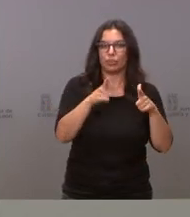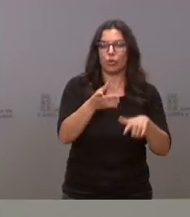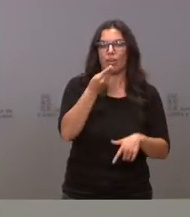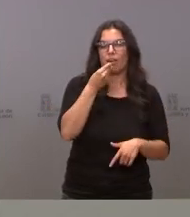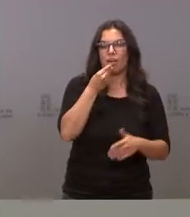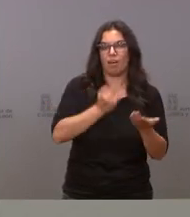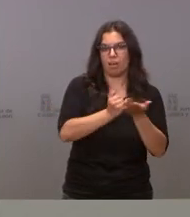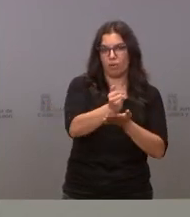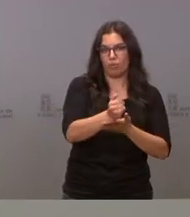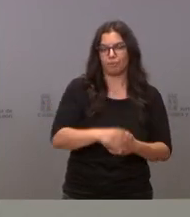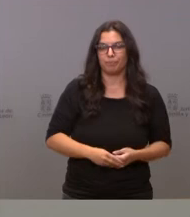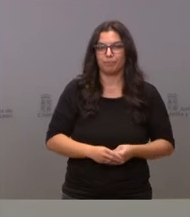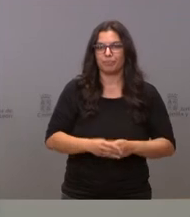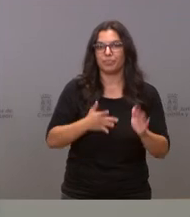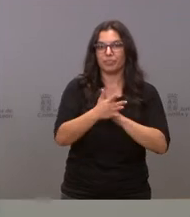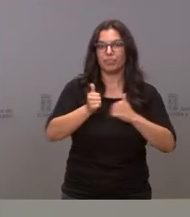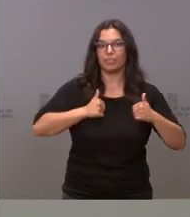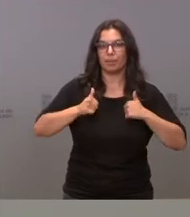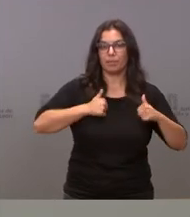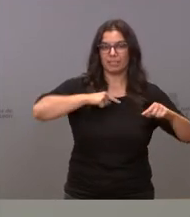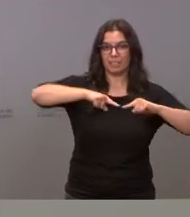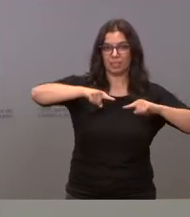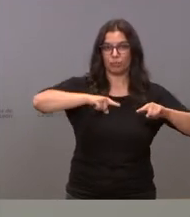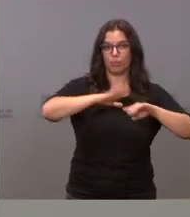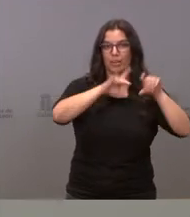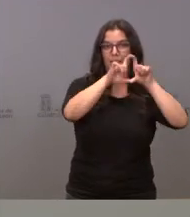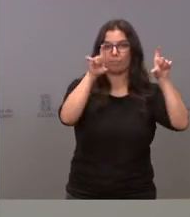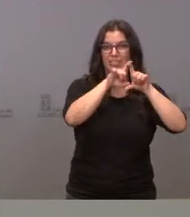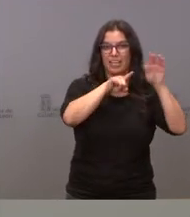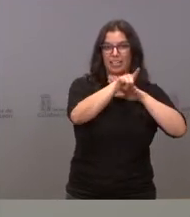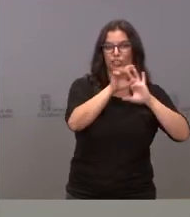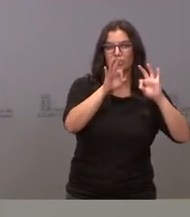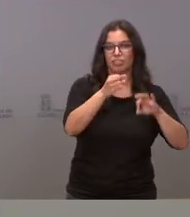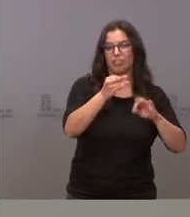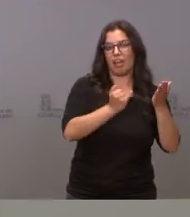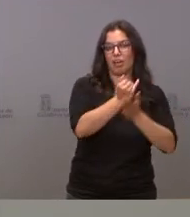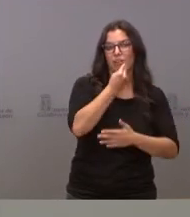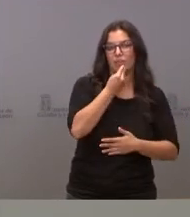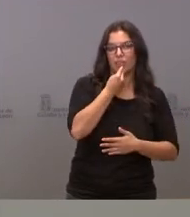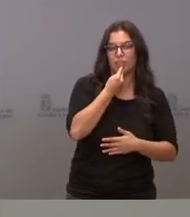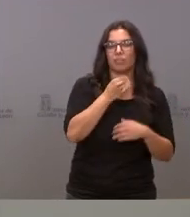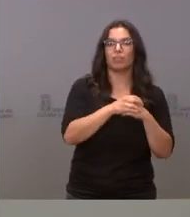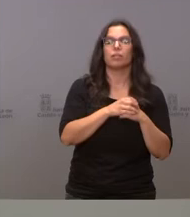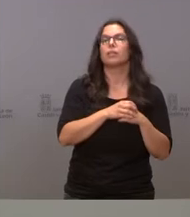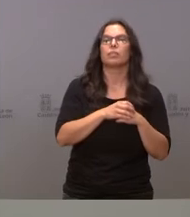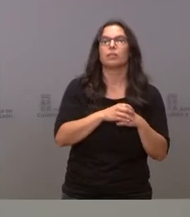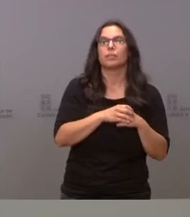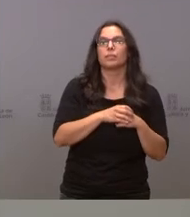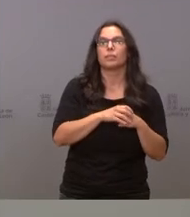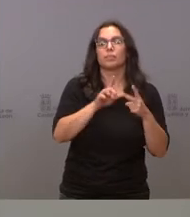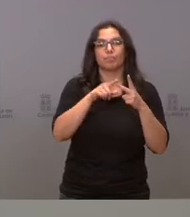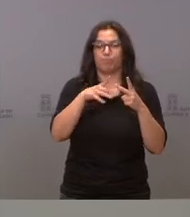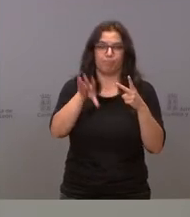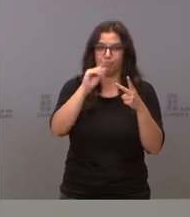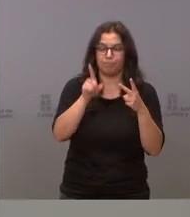Se trata del Máster Ejecutivo en Gestión de Empresas Agroalimentarias, el MBA en Dirección de Empresas Agroalimentarias y el